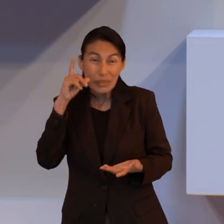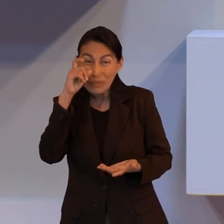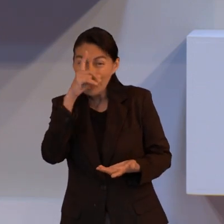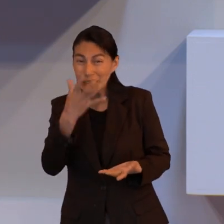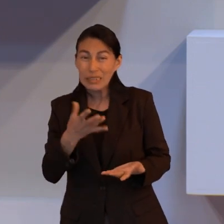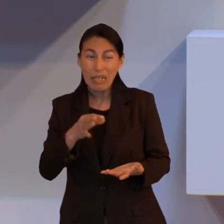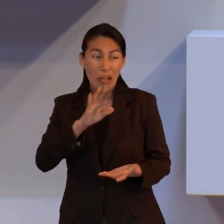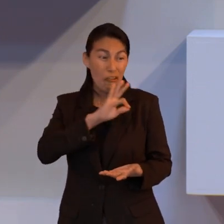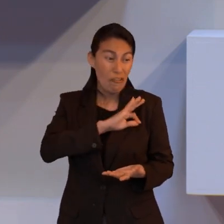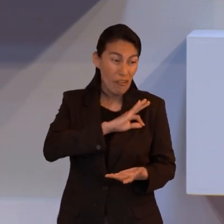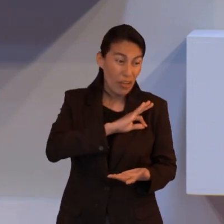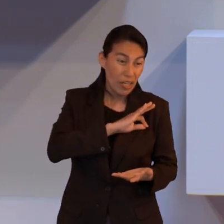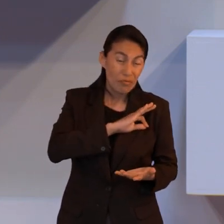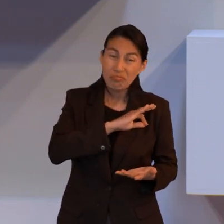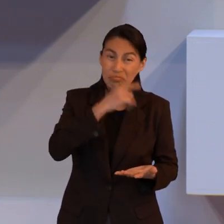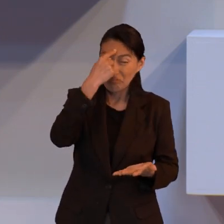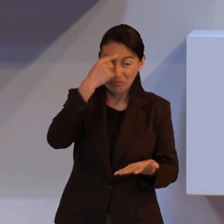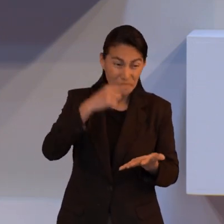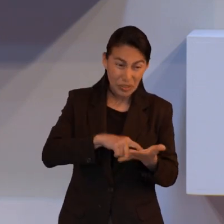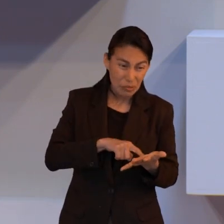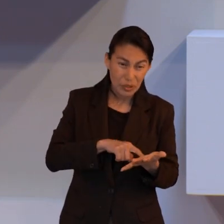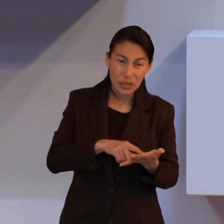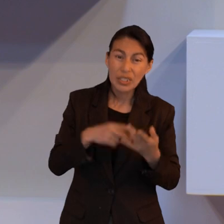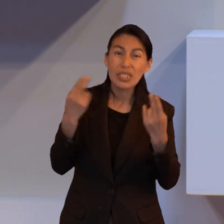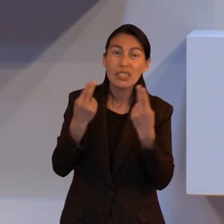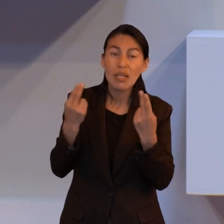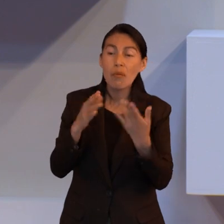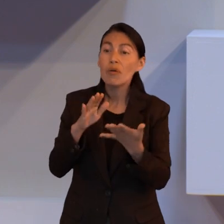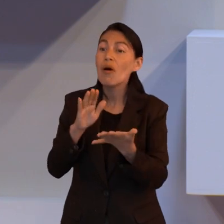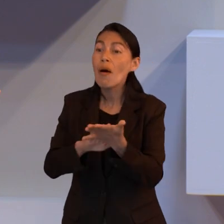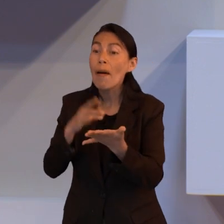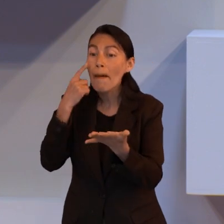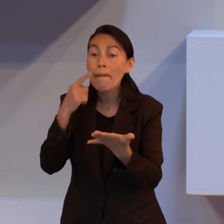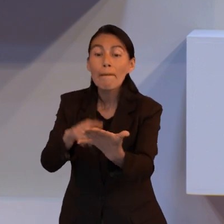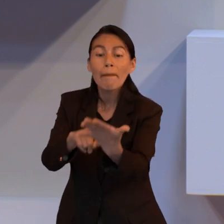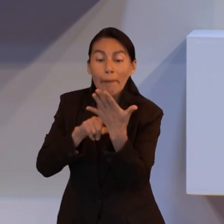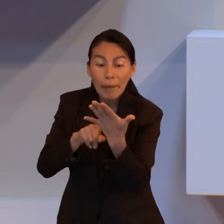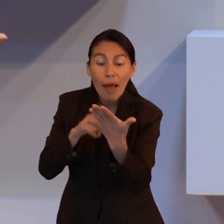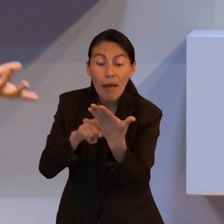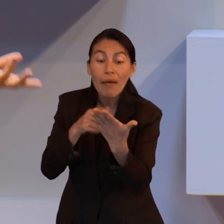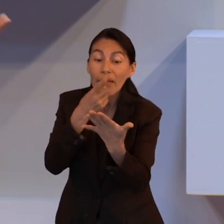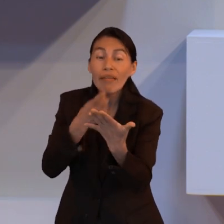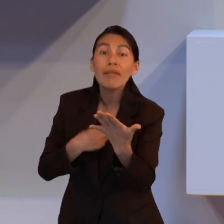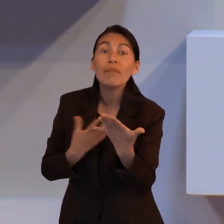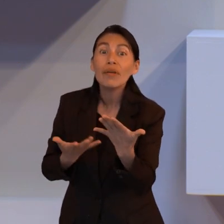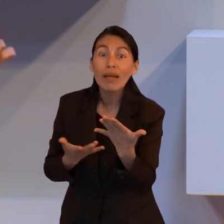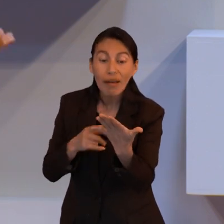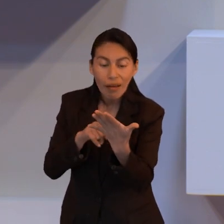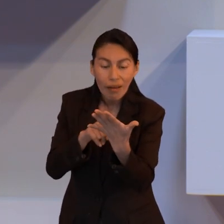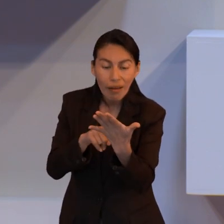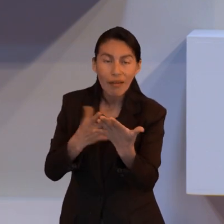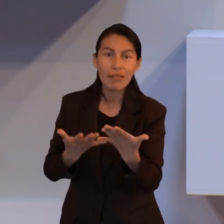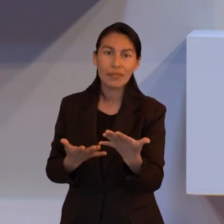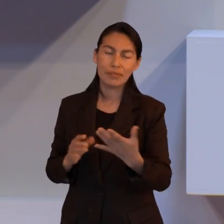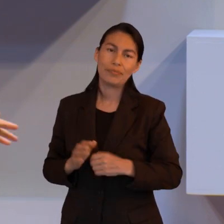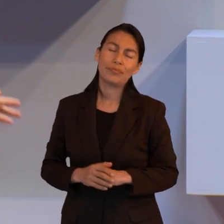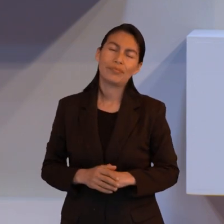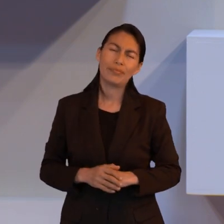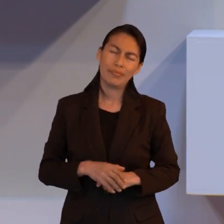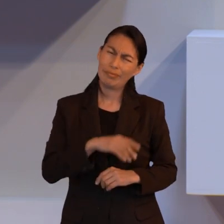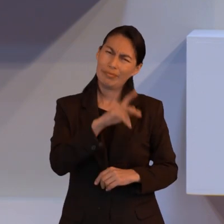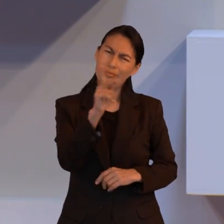un poco incrédulos necesitamos ver para creer o tener las cosas más tangibles quiero llevarlos a